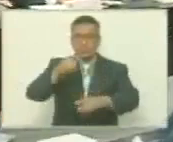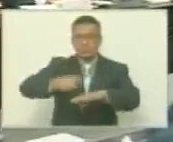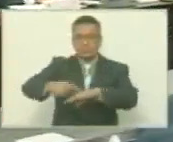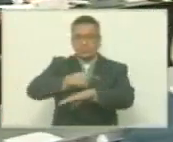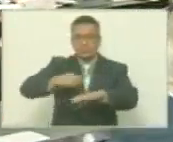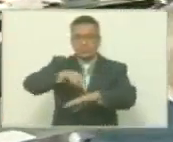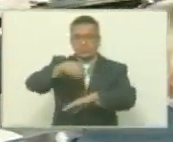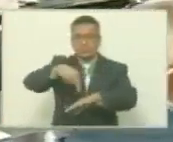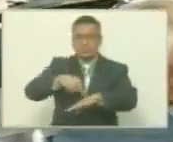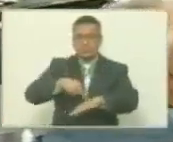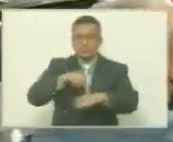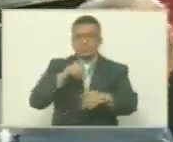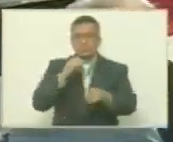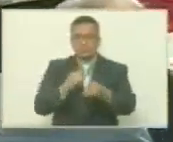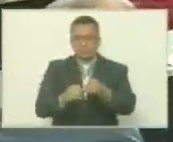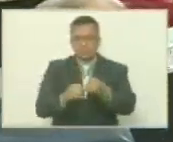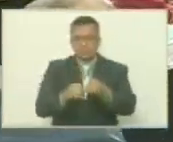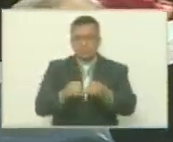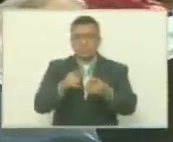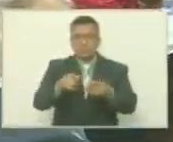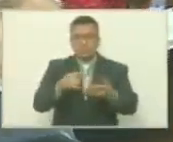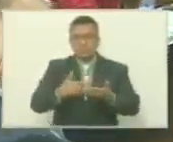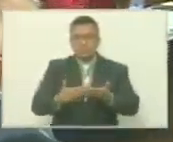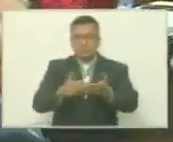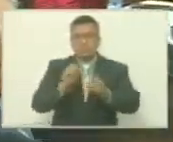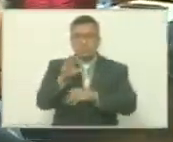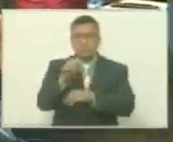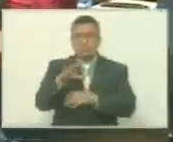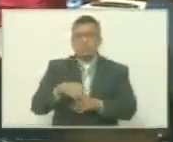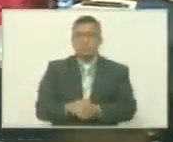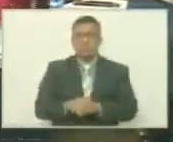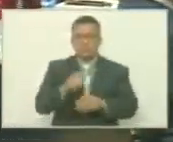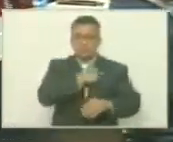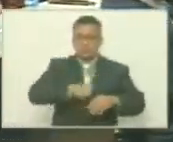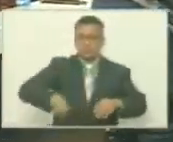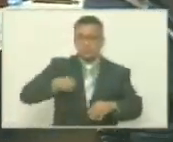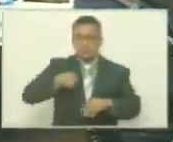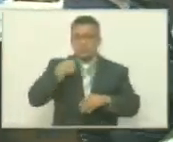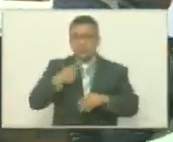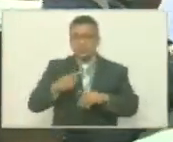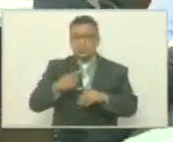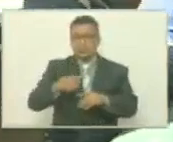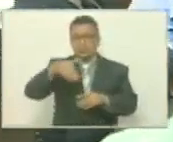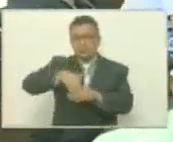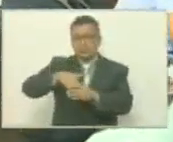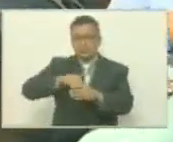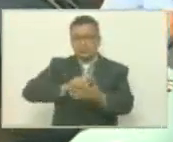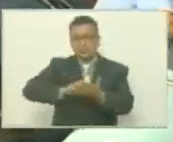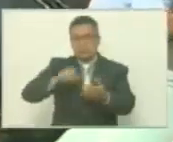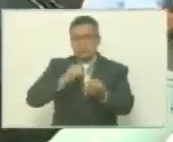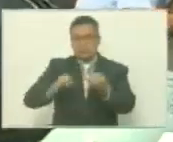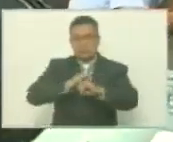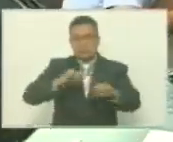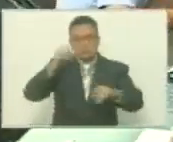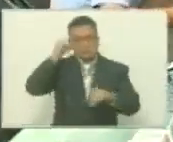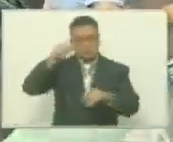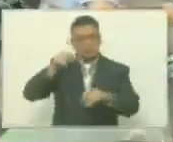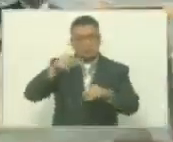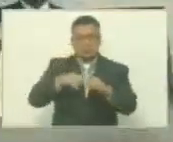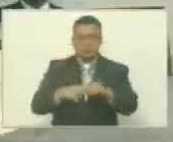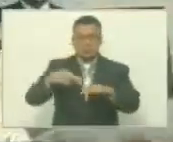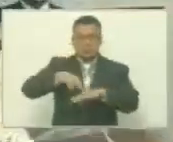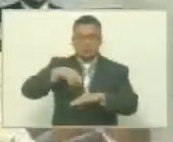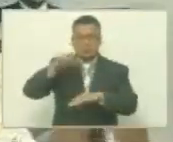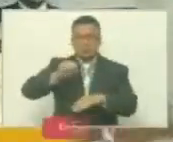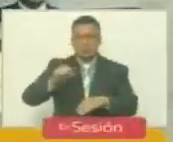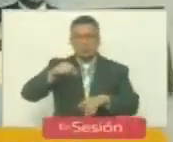Nacional a los fines de su promulgación. El presidente señaló que agotado los puntos del orden del día, se levanta la